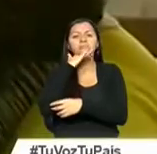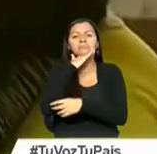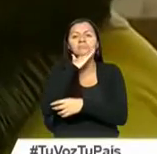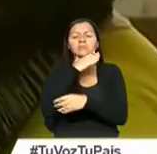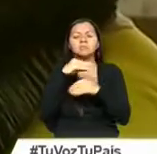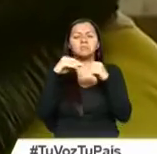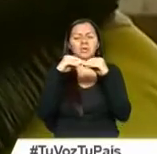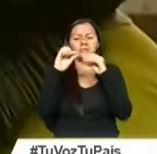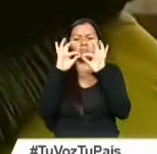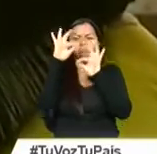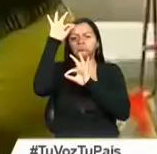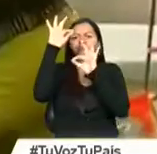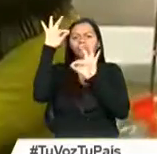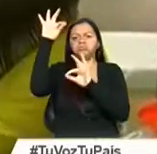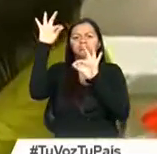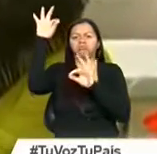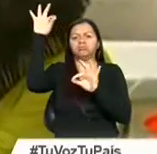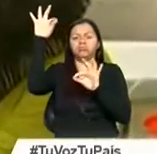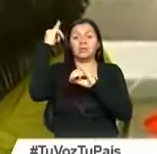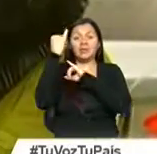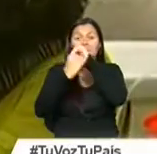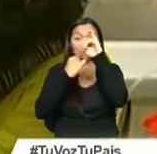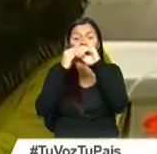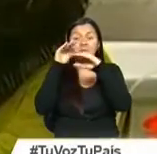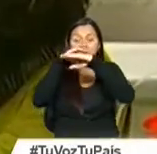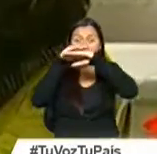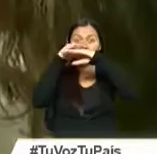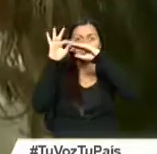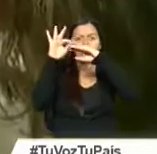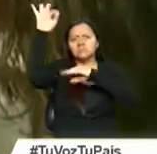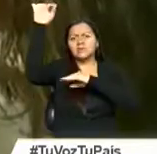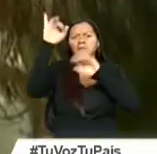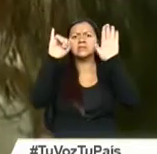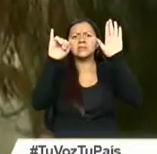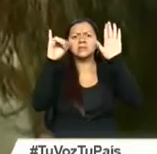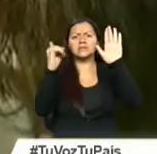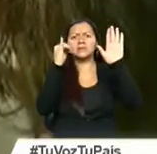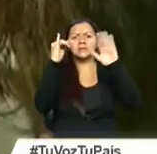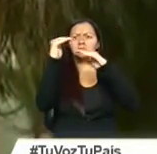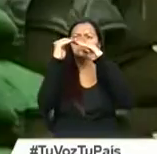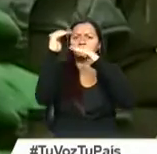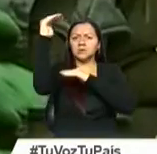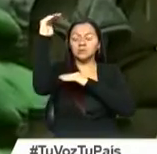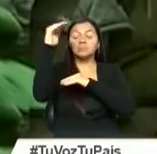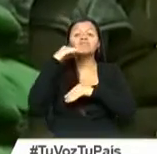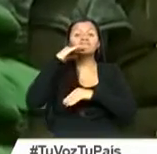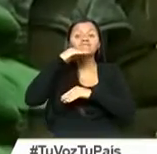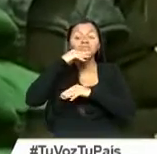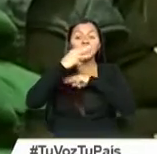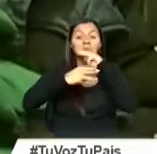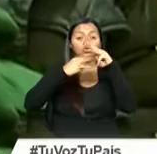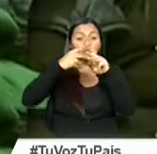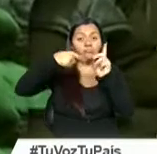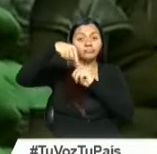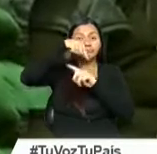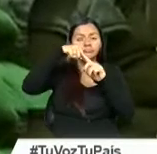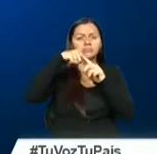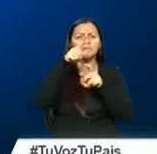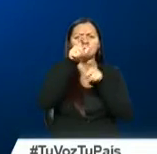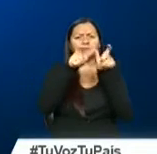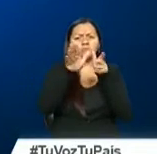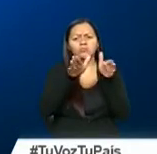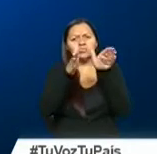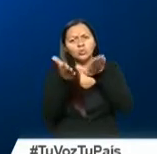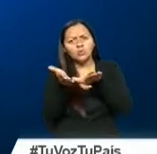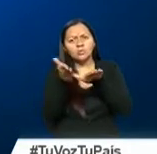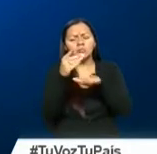superiores a las directrices internacionales. La contaminación atmosférica es un factor importante en la muerte cada año